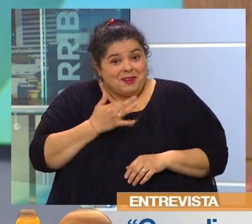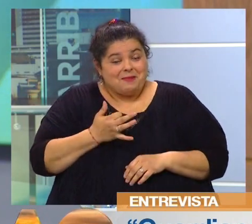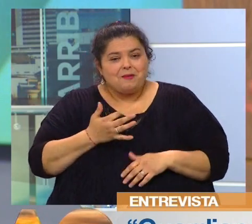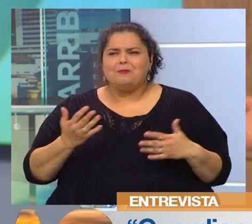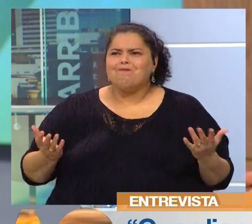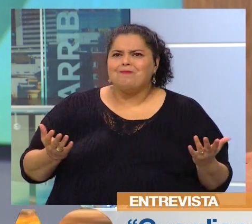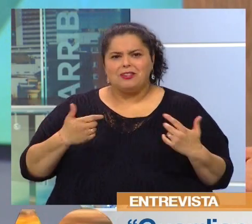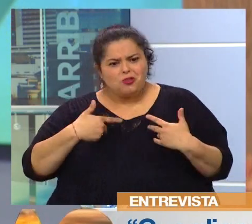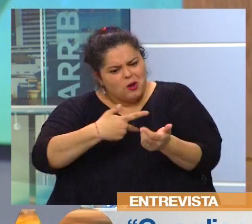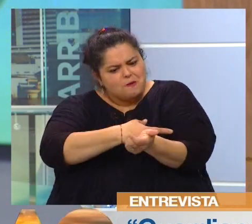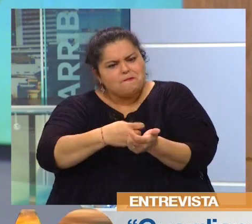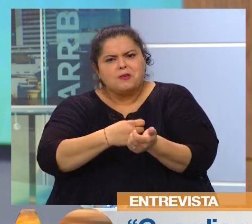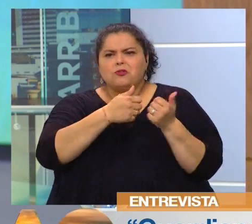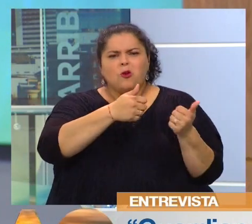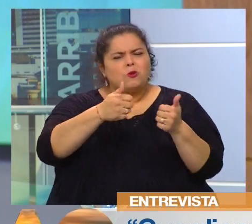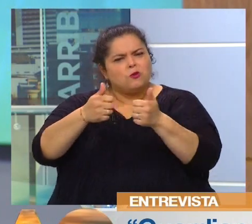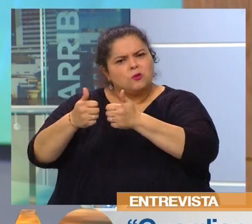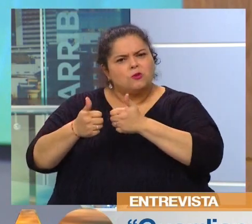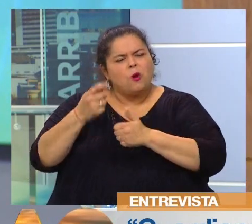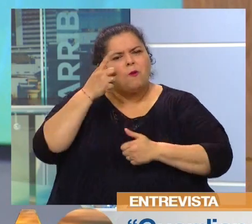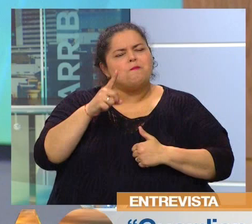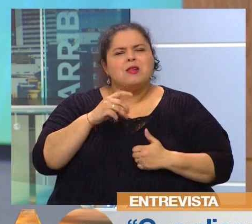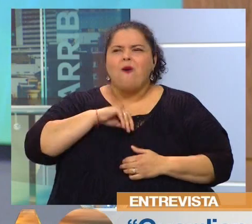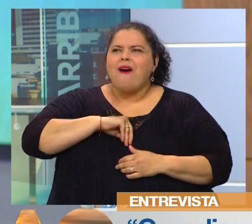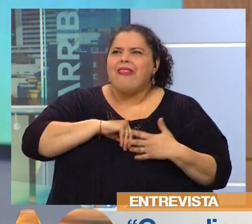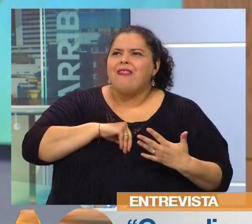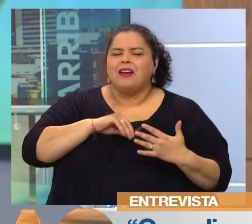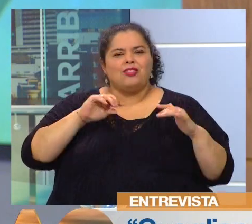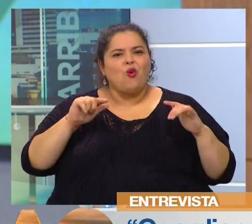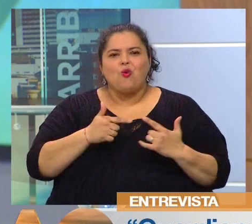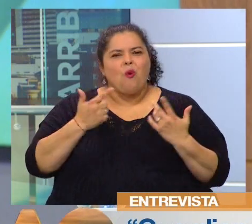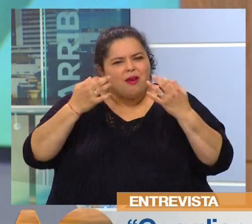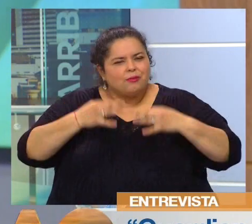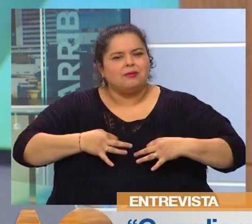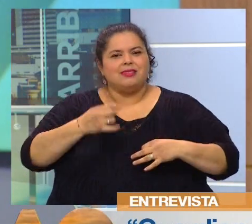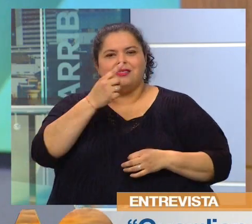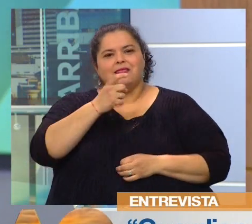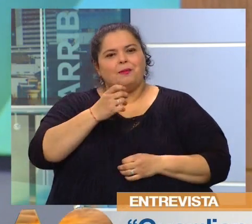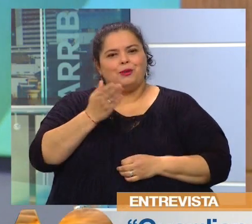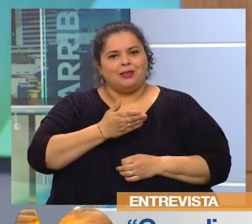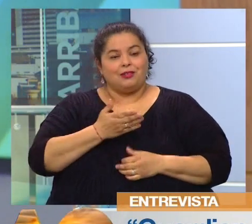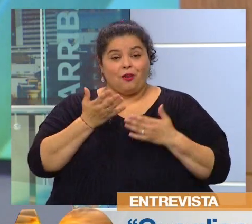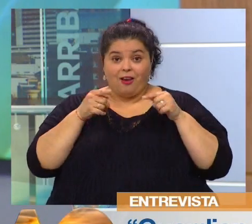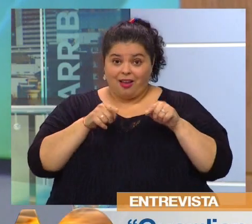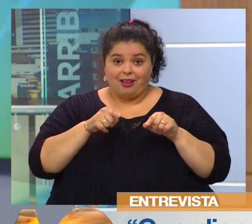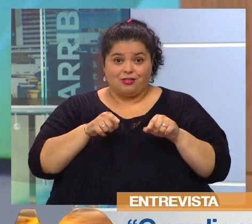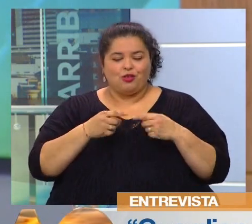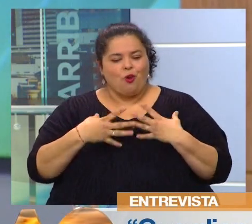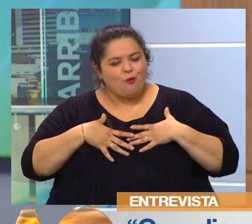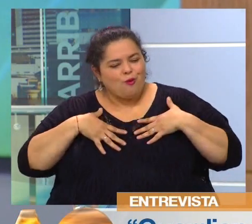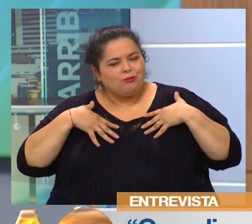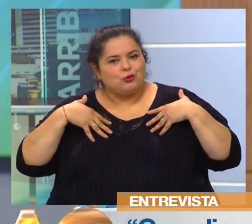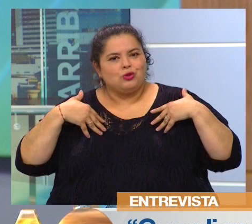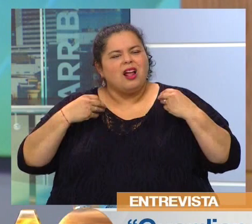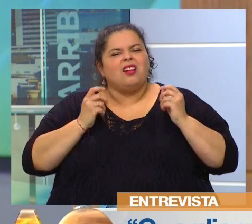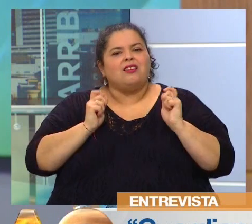gente que dice, yo ya me hice todo, tengo todo el chequeo, pero yo no me siento bien. Y esto de emocionalmente y físicamente, ¿quién